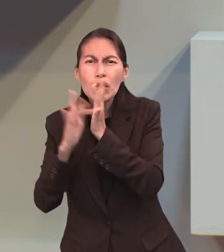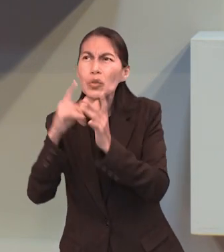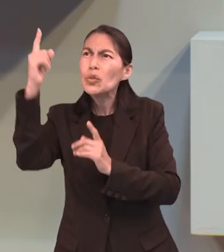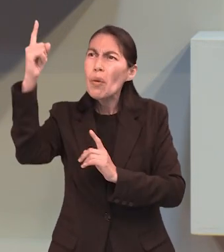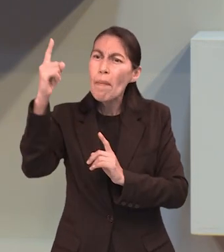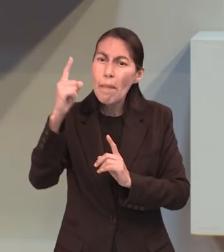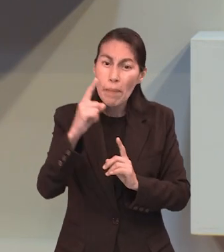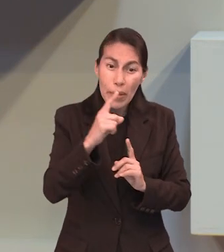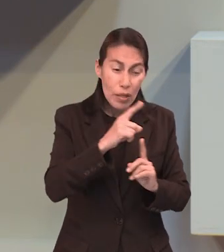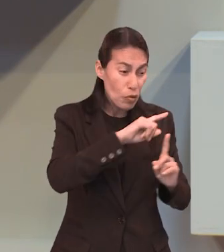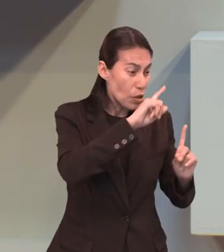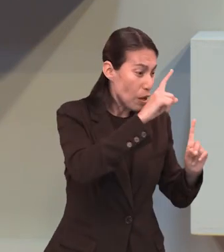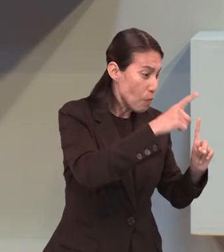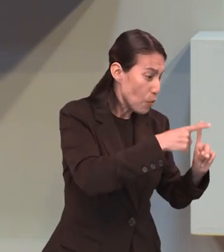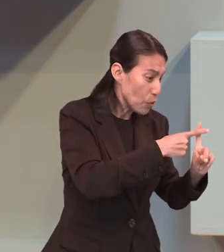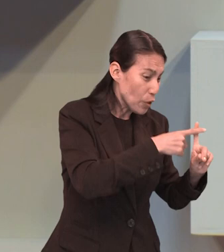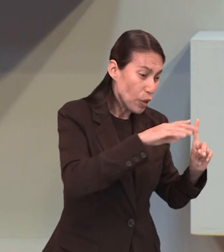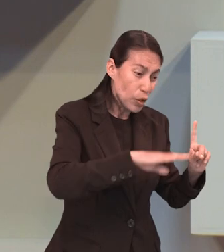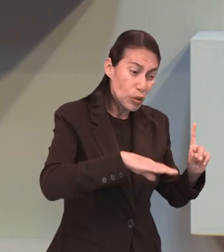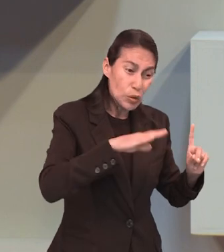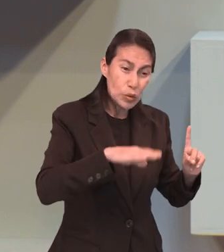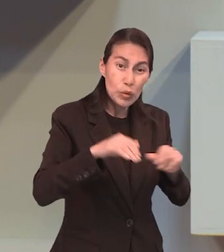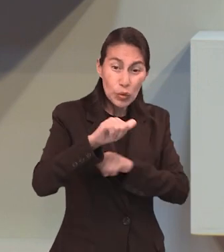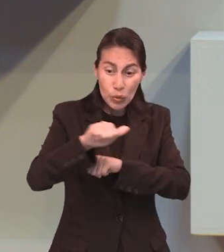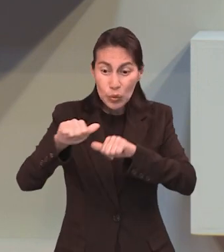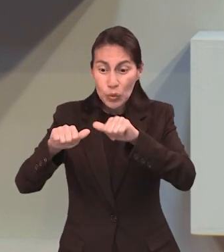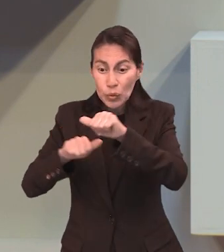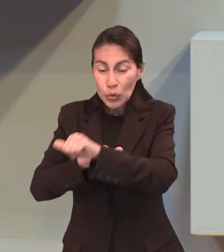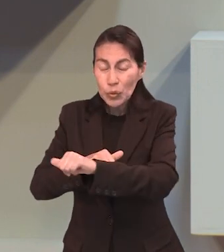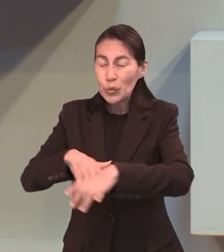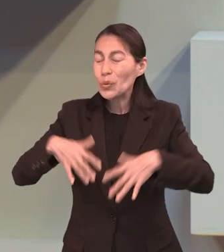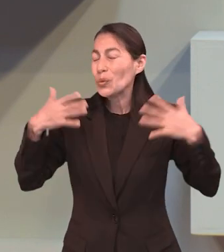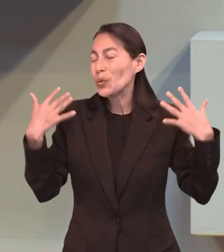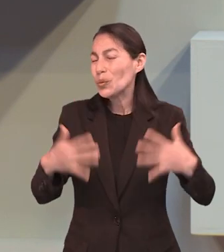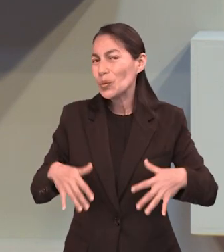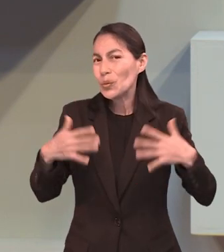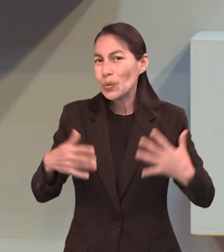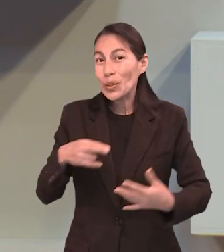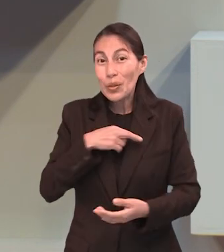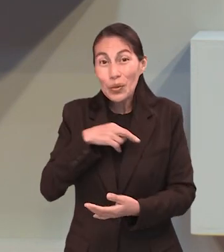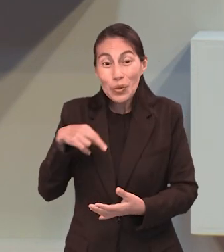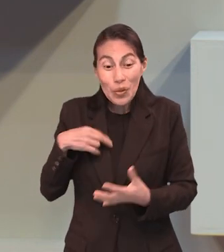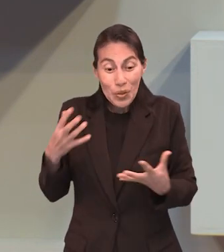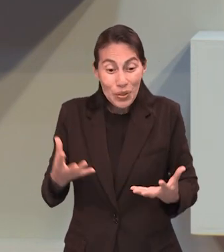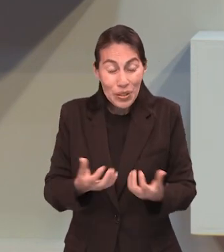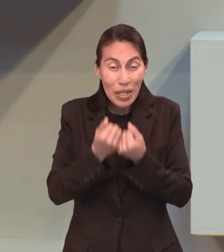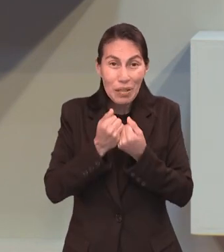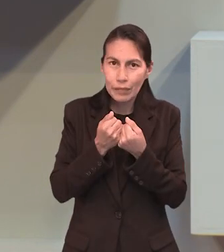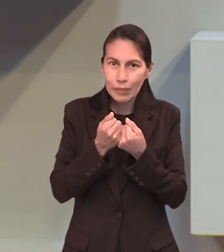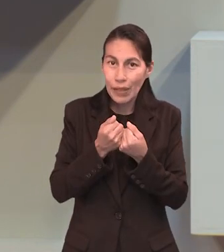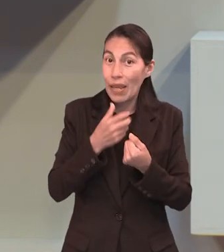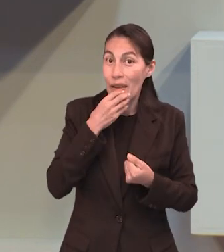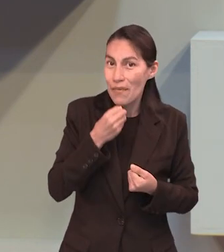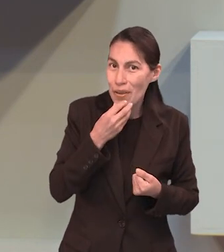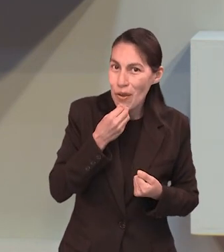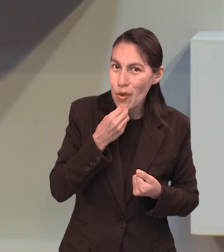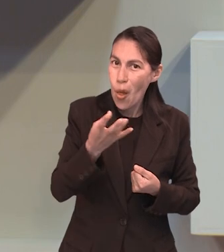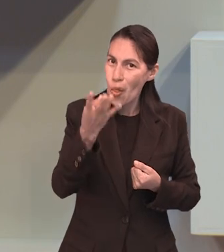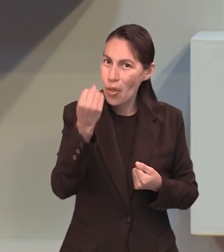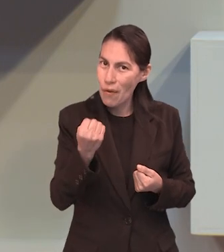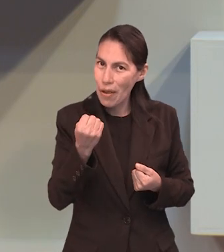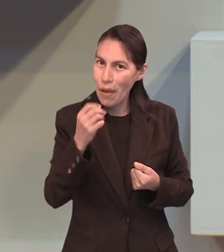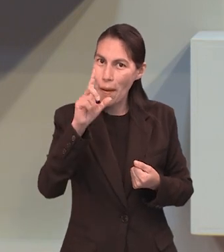Ahora, recordemos que en Hebreos 9, 22 al 28, nos presenta aquí estos pasajes.